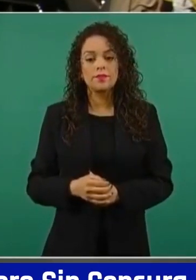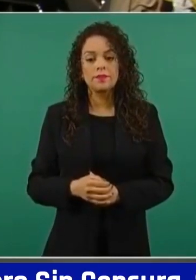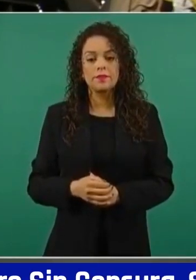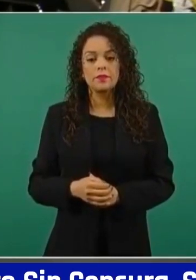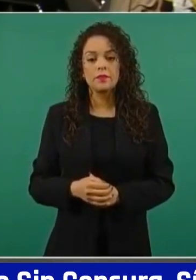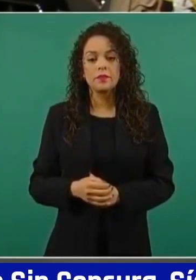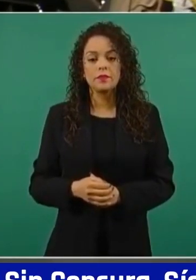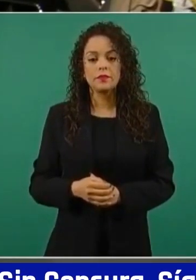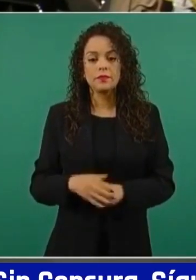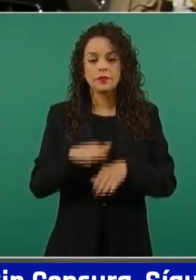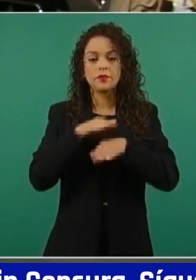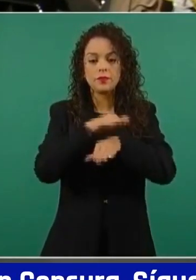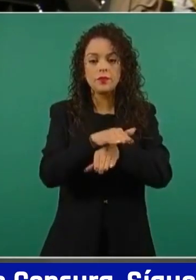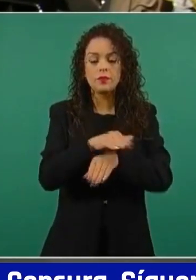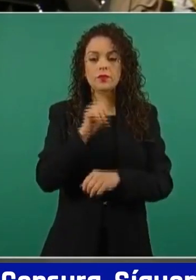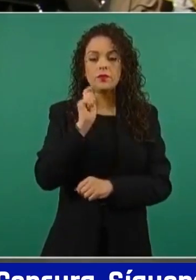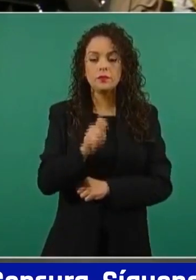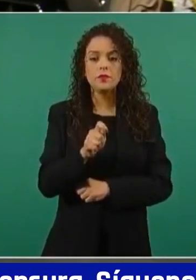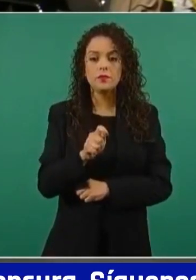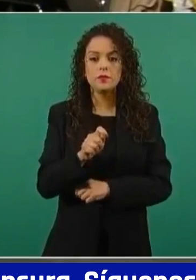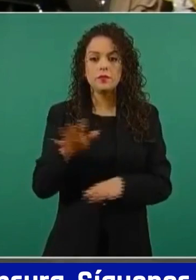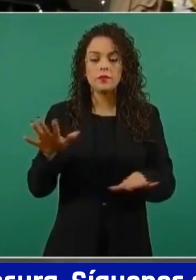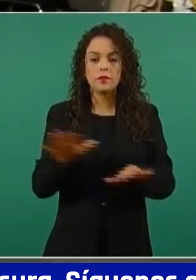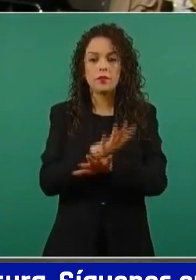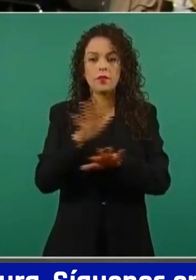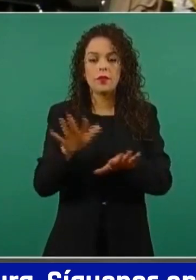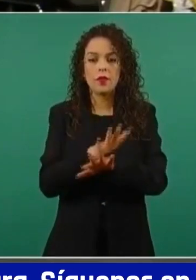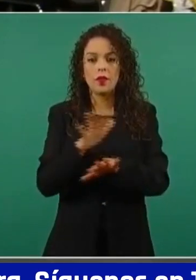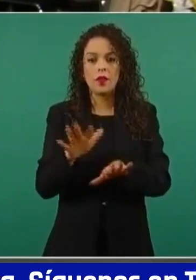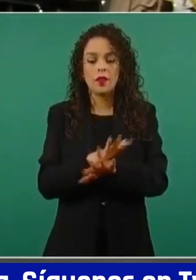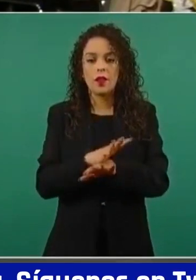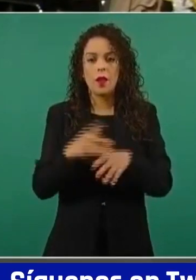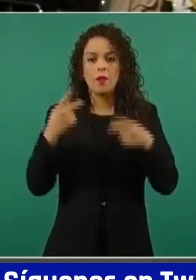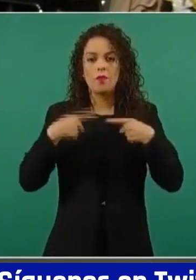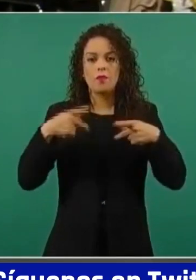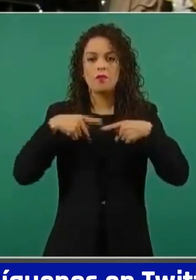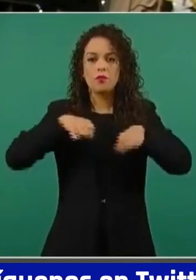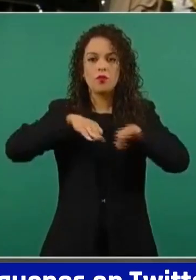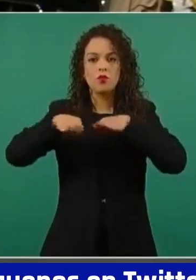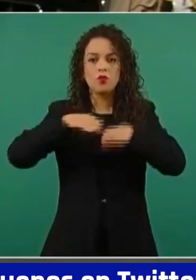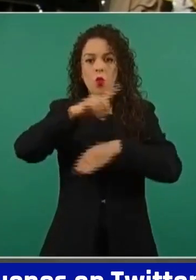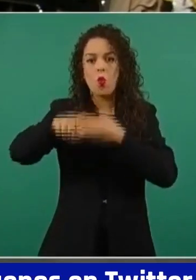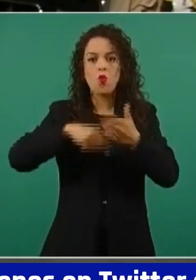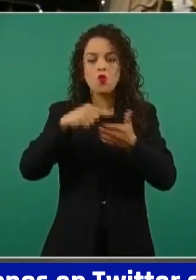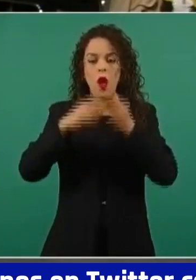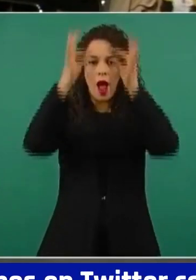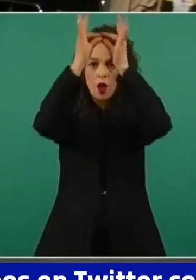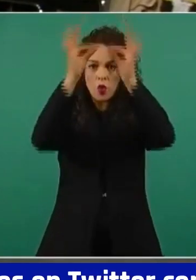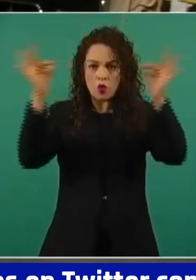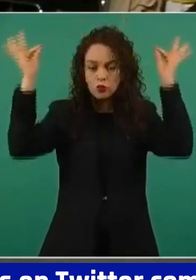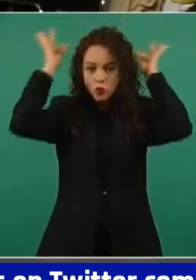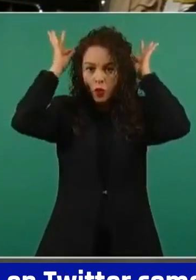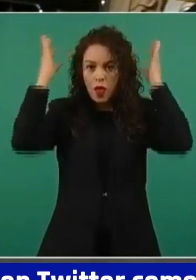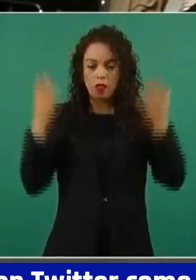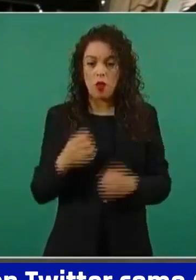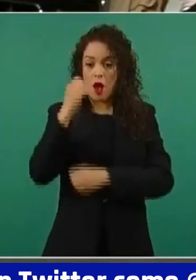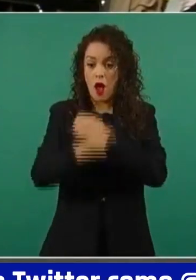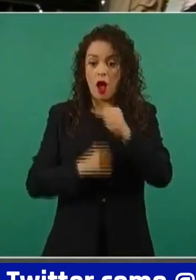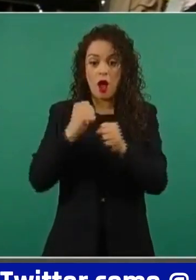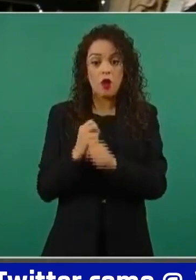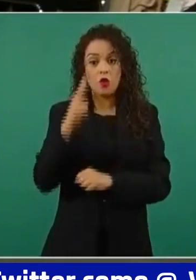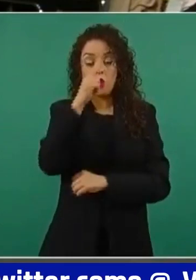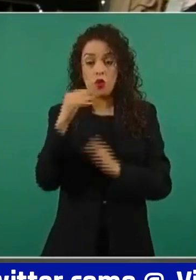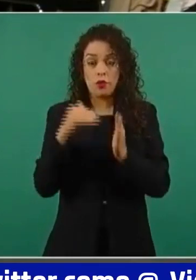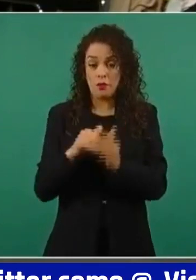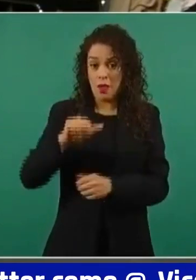del personal de los consulados, que en mil, en el dos mil dieciséis, presidente, Estados